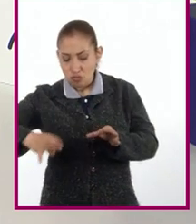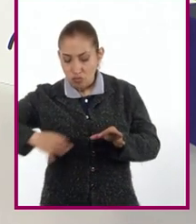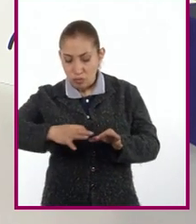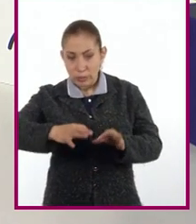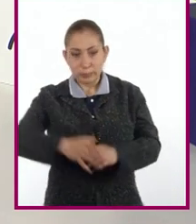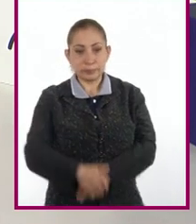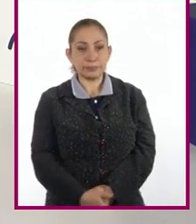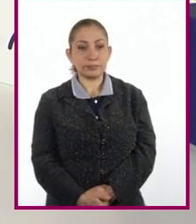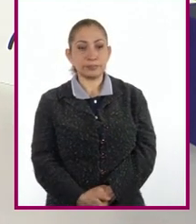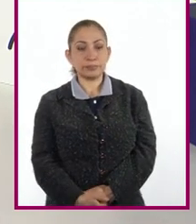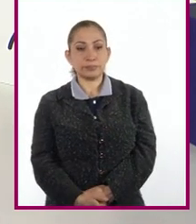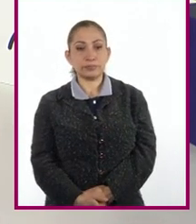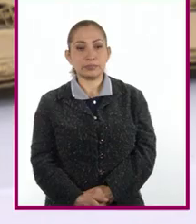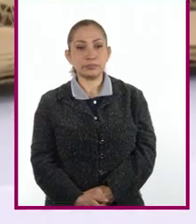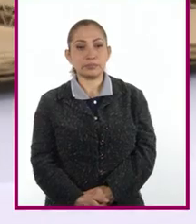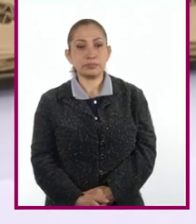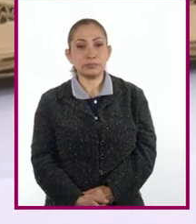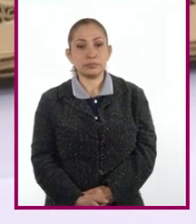Claro.